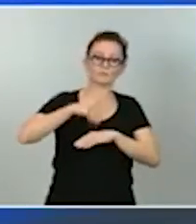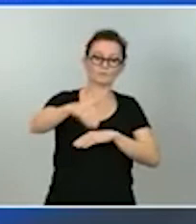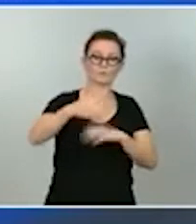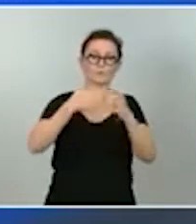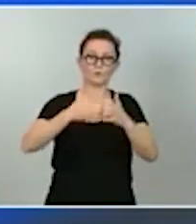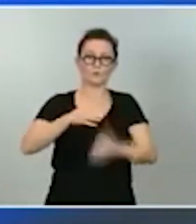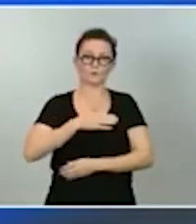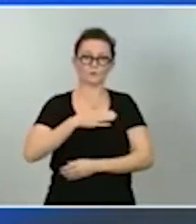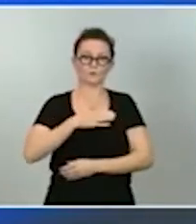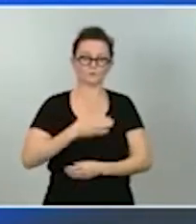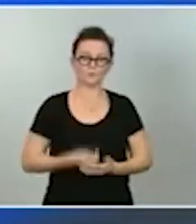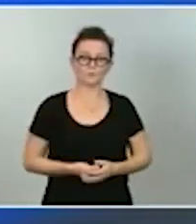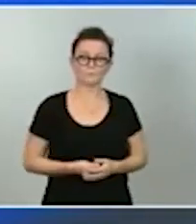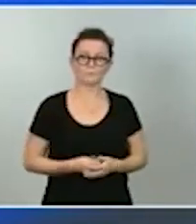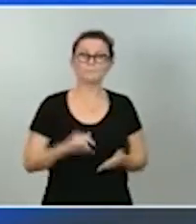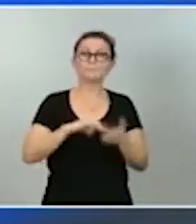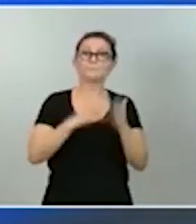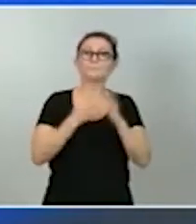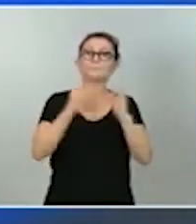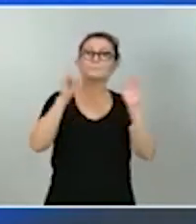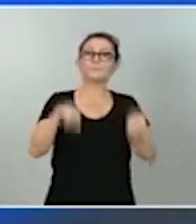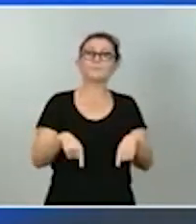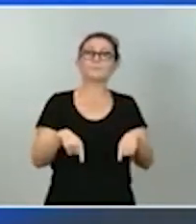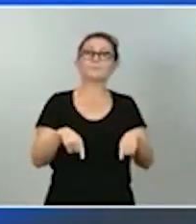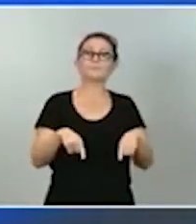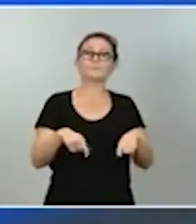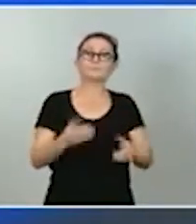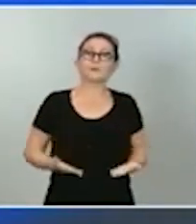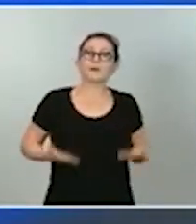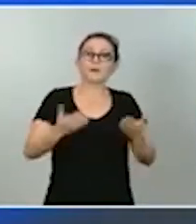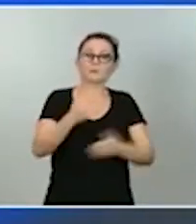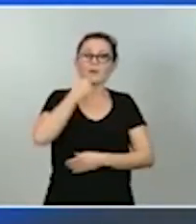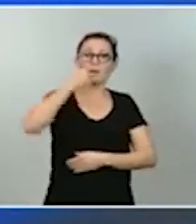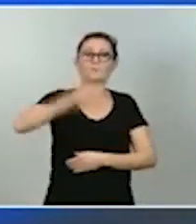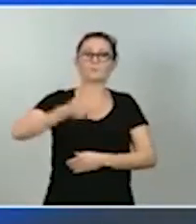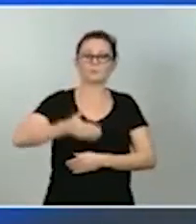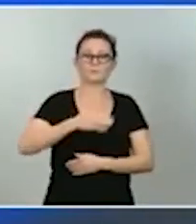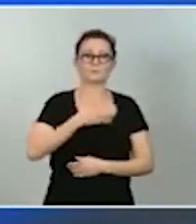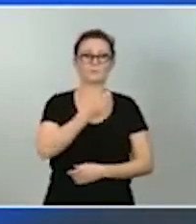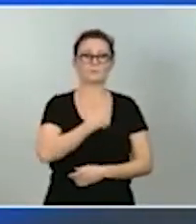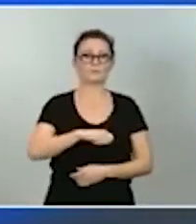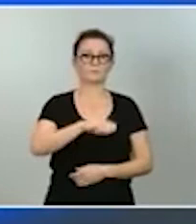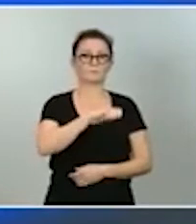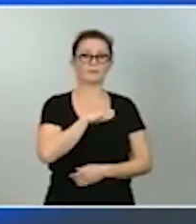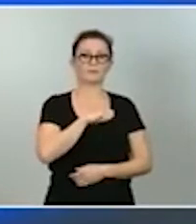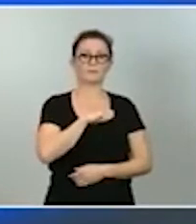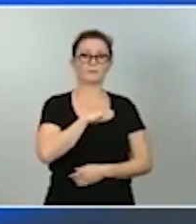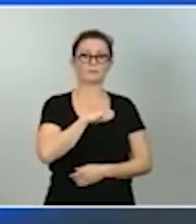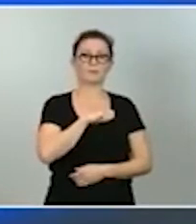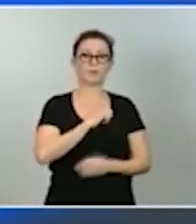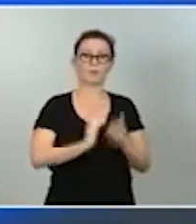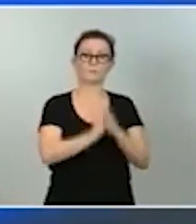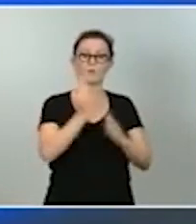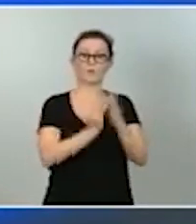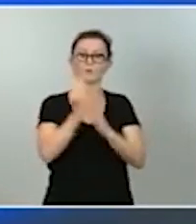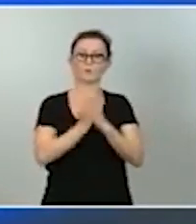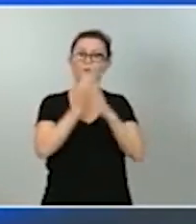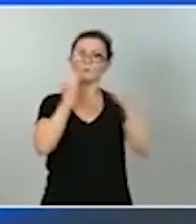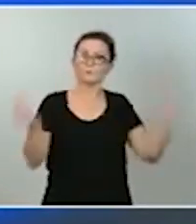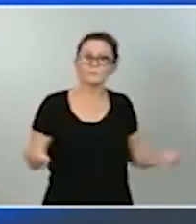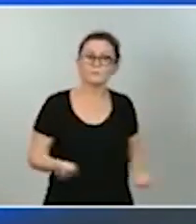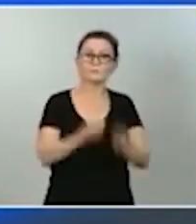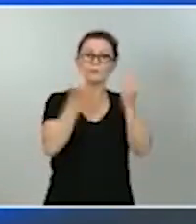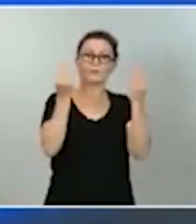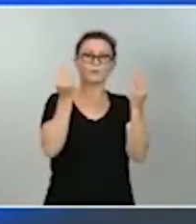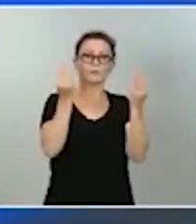El plan ayudará a sí mismo algo muy importante, creo, para nuestro país, que es rejuvenecer nuestro tejido productivo, rejuvenecer nuestro tejido